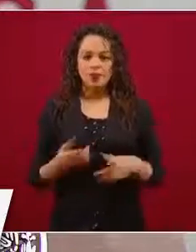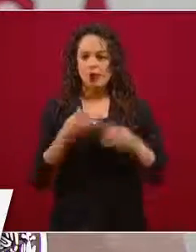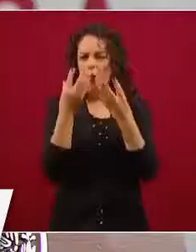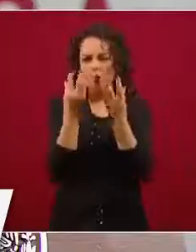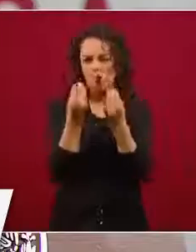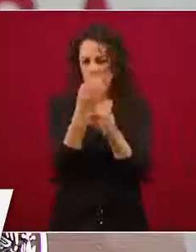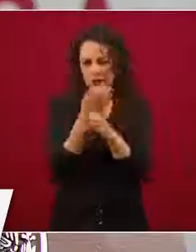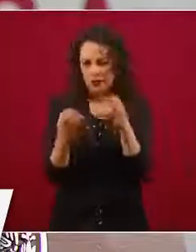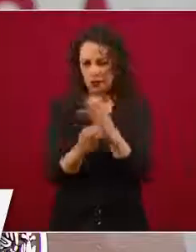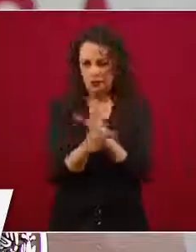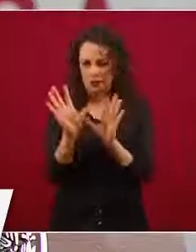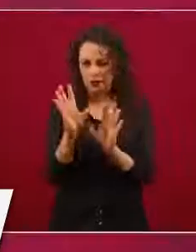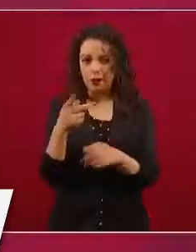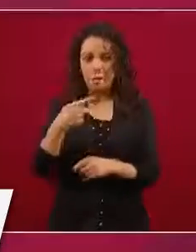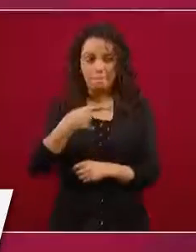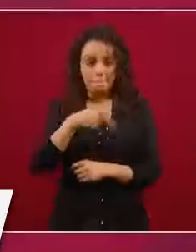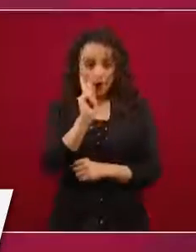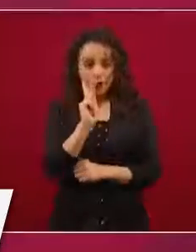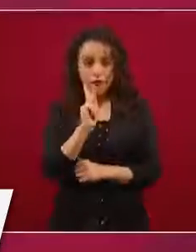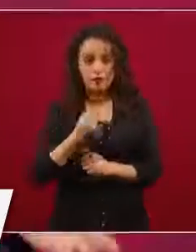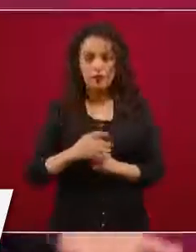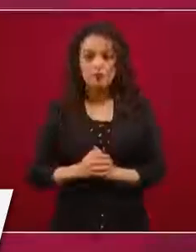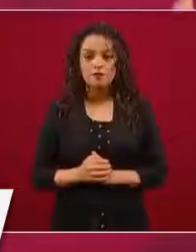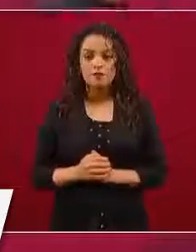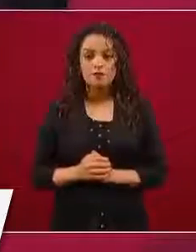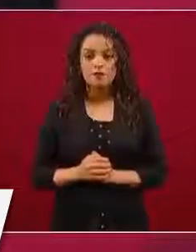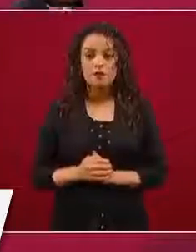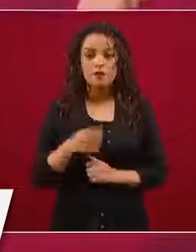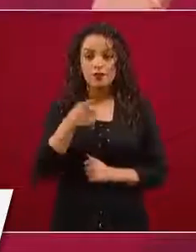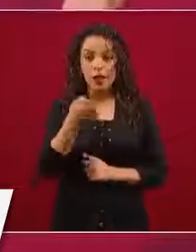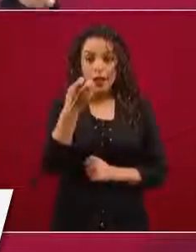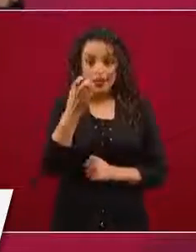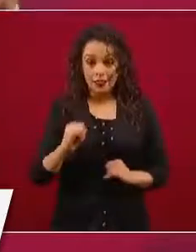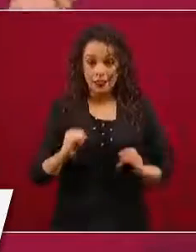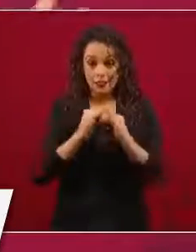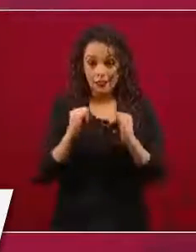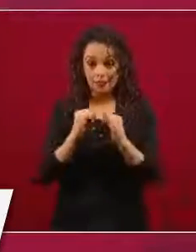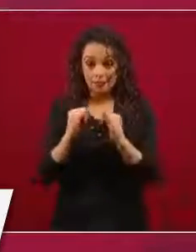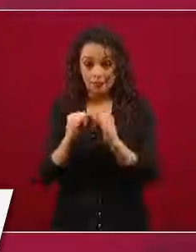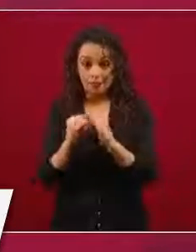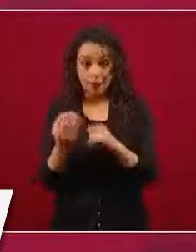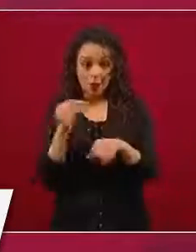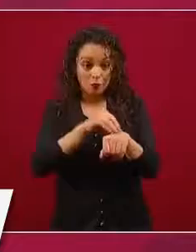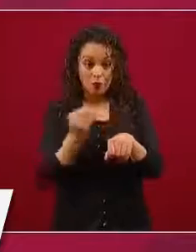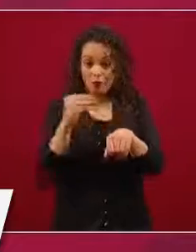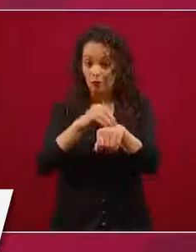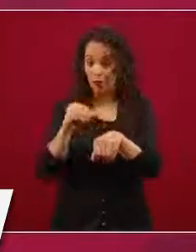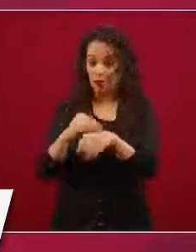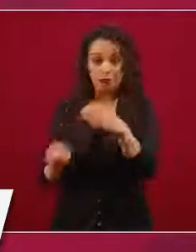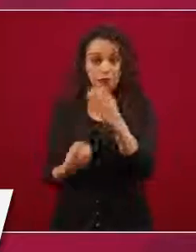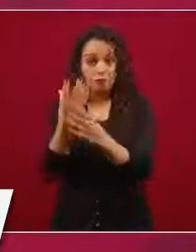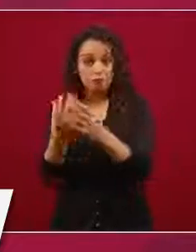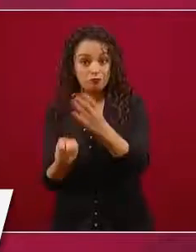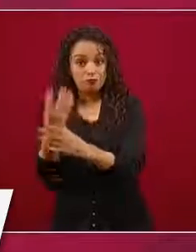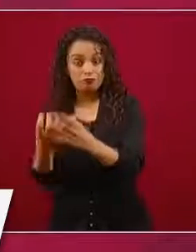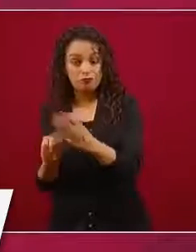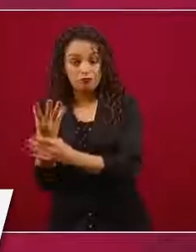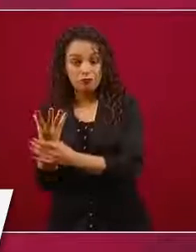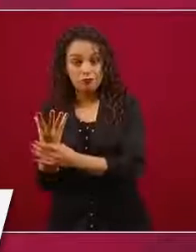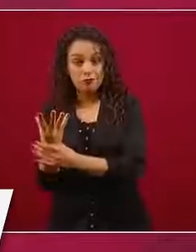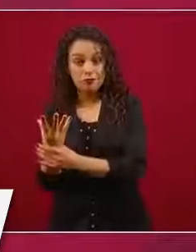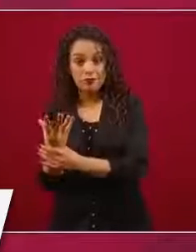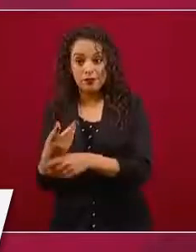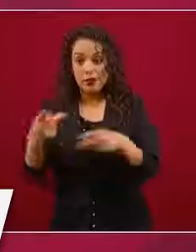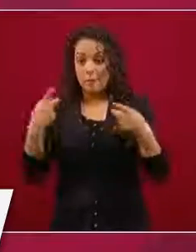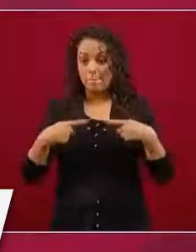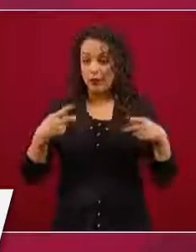cosas, se creaban estas instituciones y los